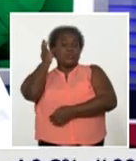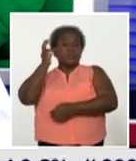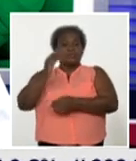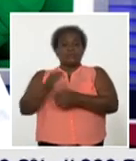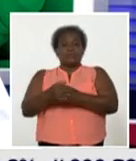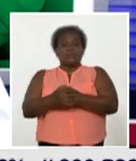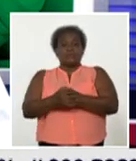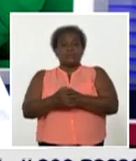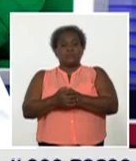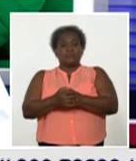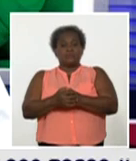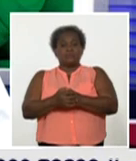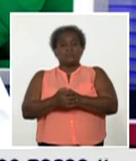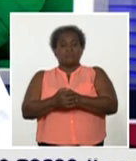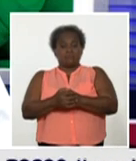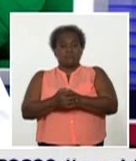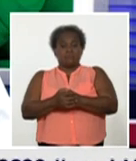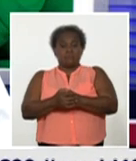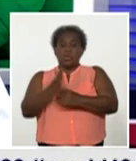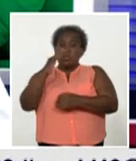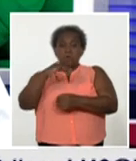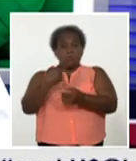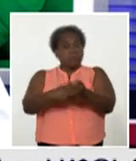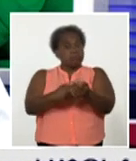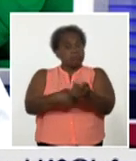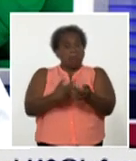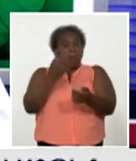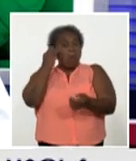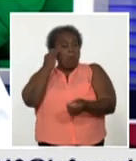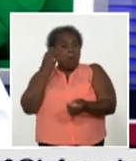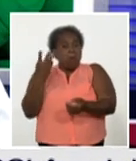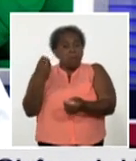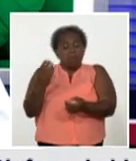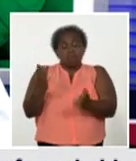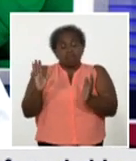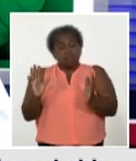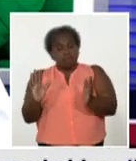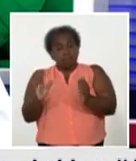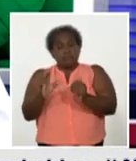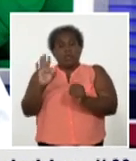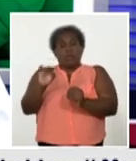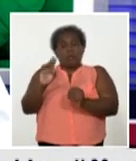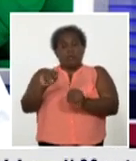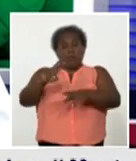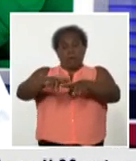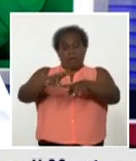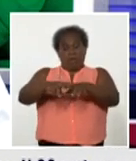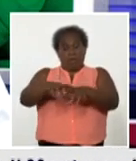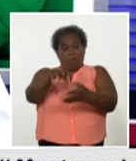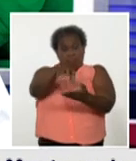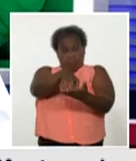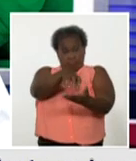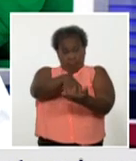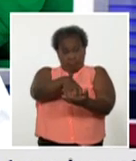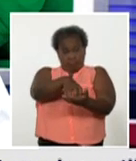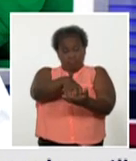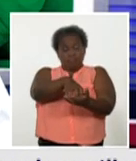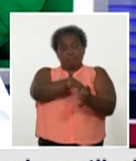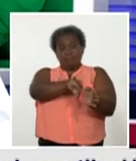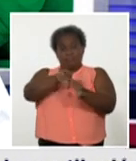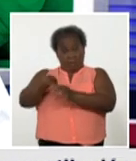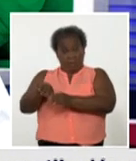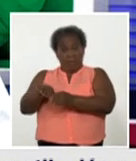no es el comportamiento habitual, pero bueno, es algo, estoy hablando de la provincia de La Habana. En la provincia de